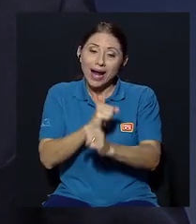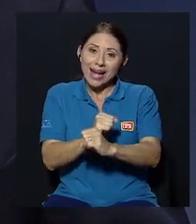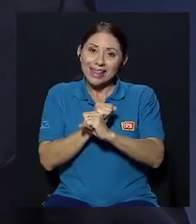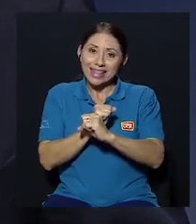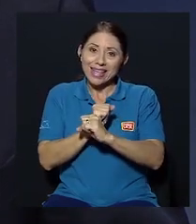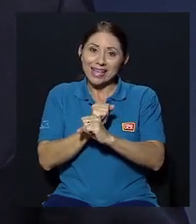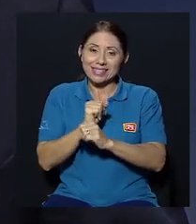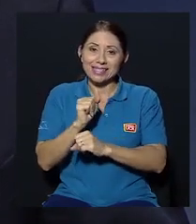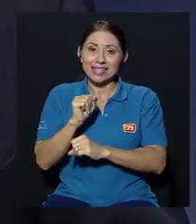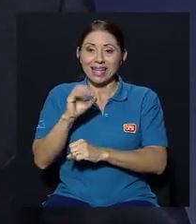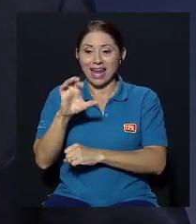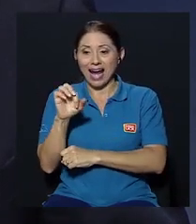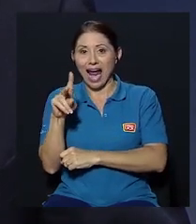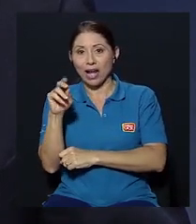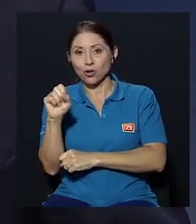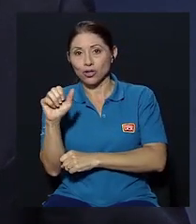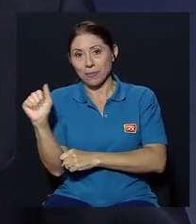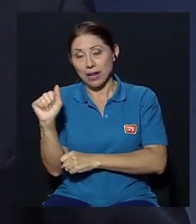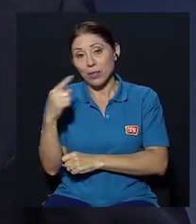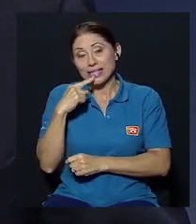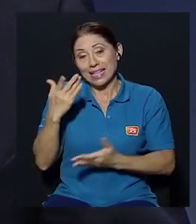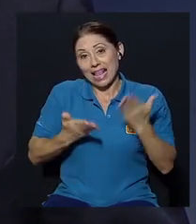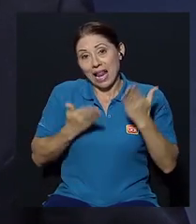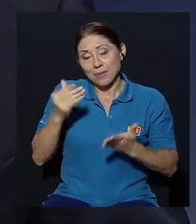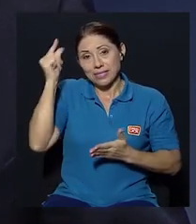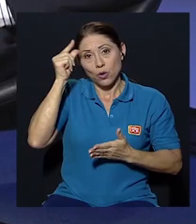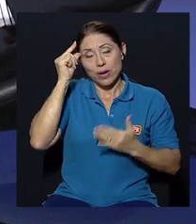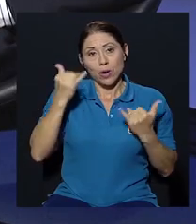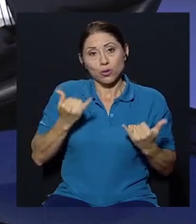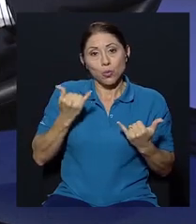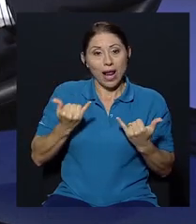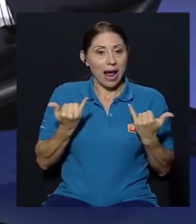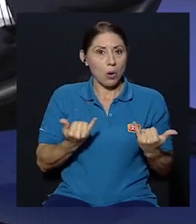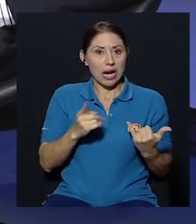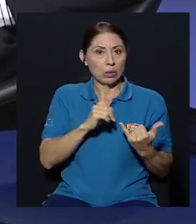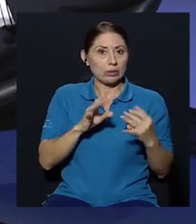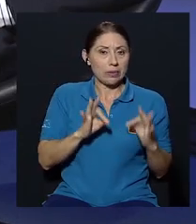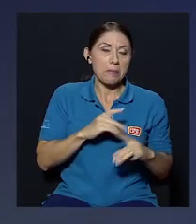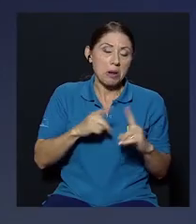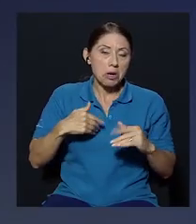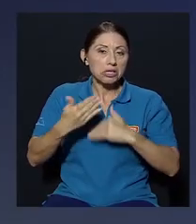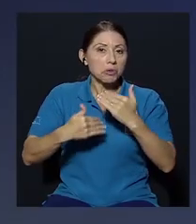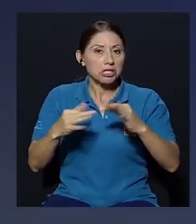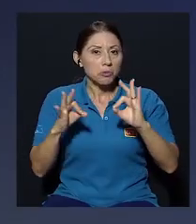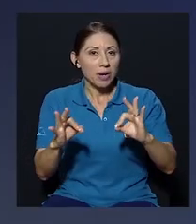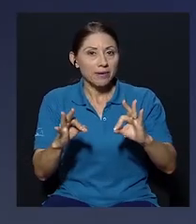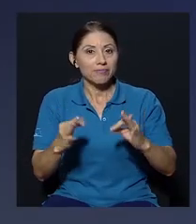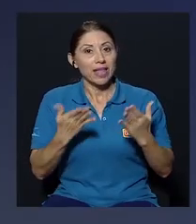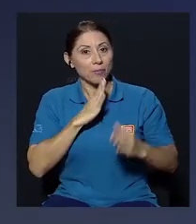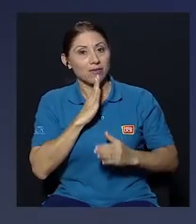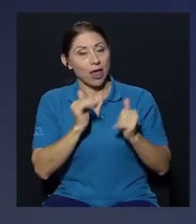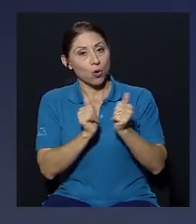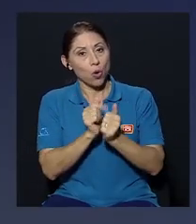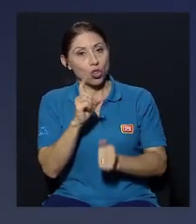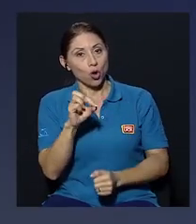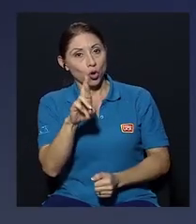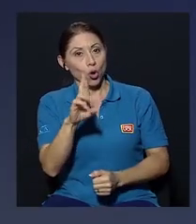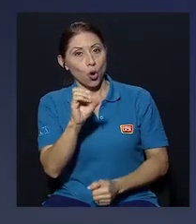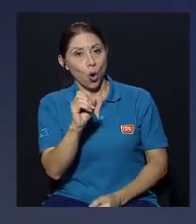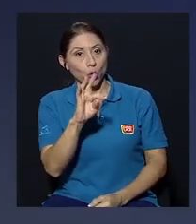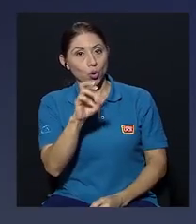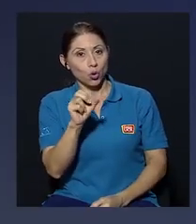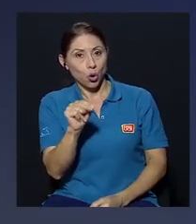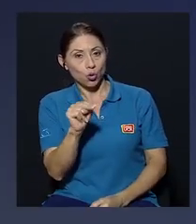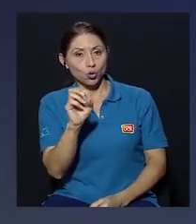en que algunos de los errores de la actual se superen muchas gracias don Otón hemos conversado con el doctor Otón